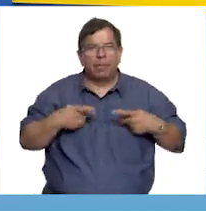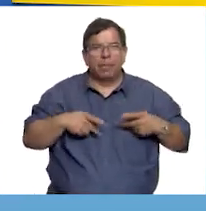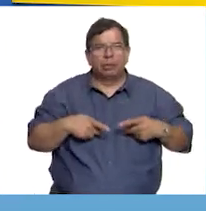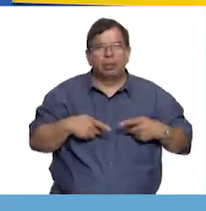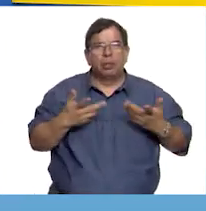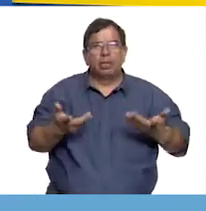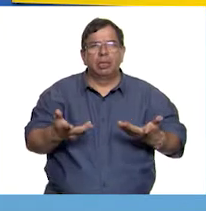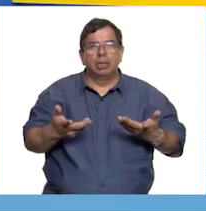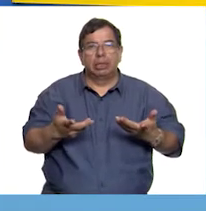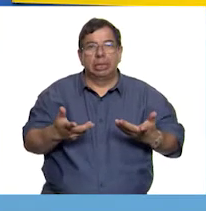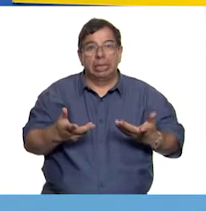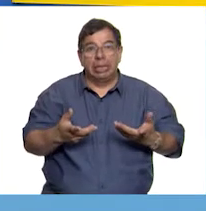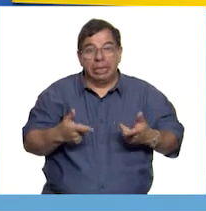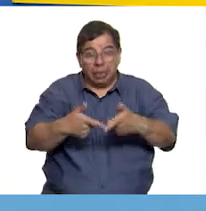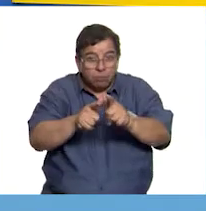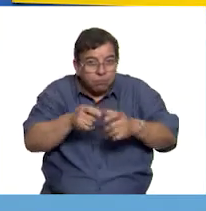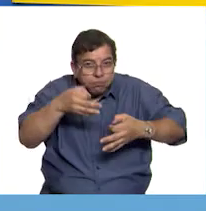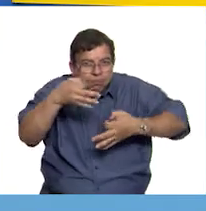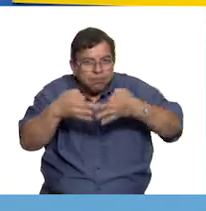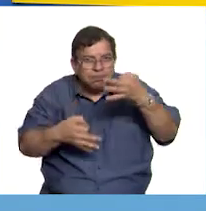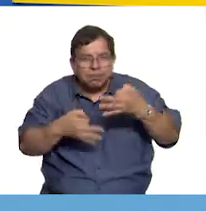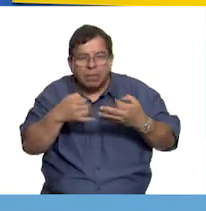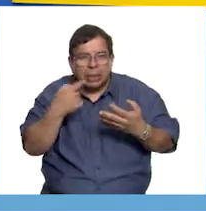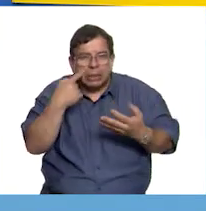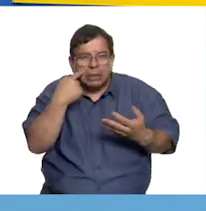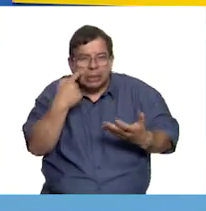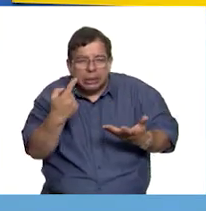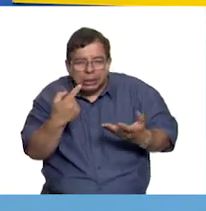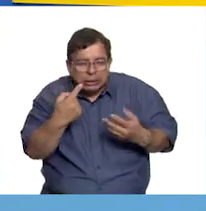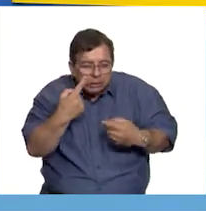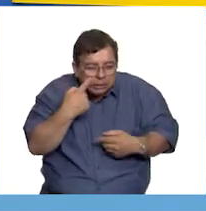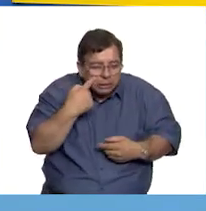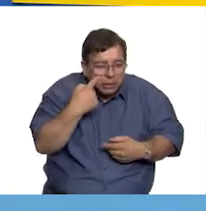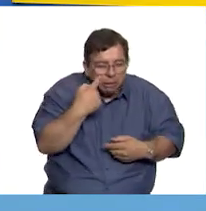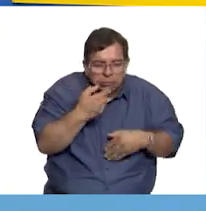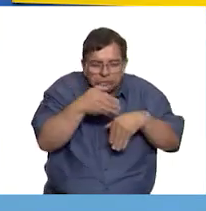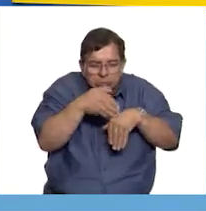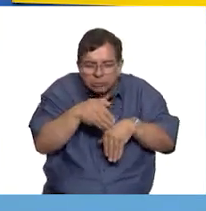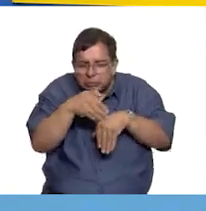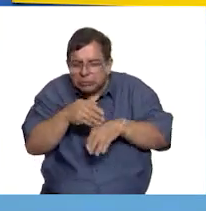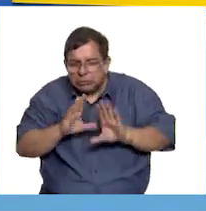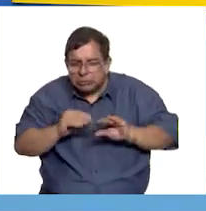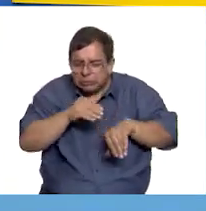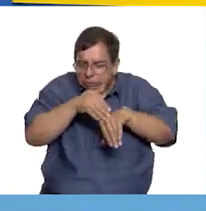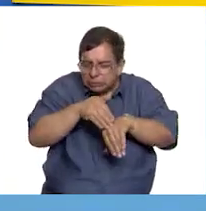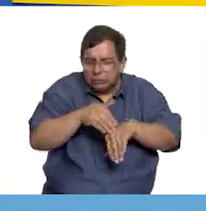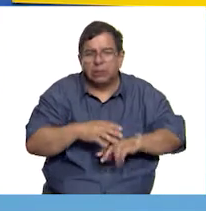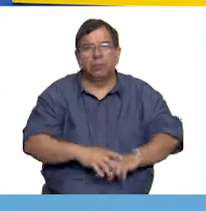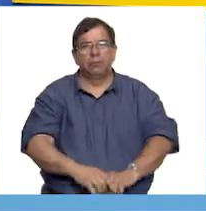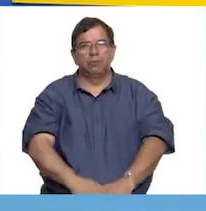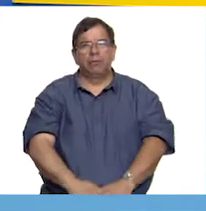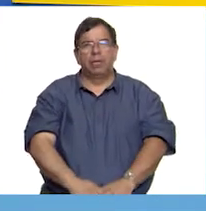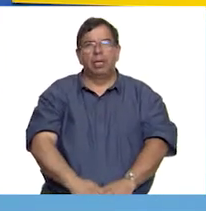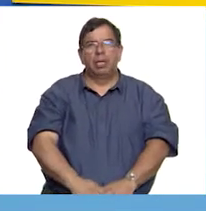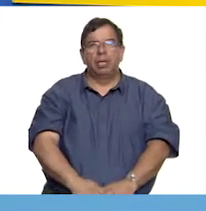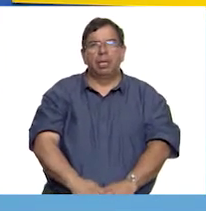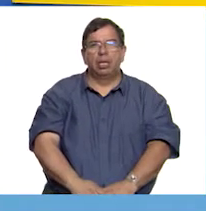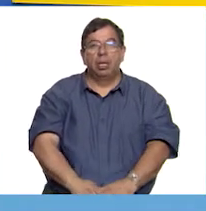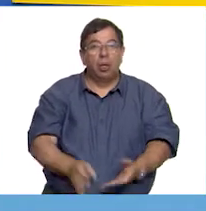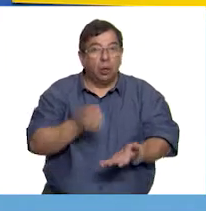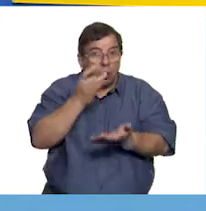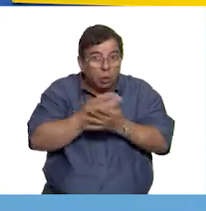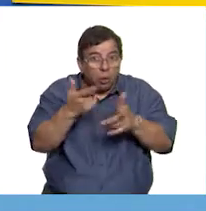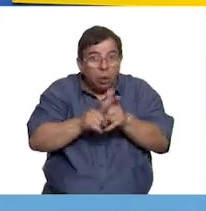que gracias a la Inquisición estaba al pendiente de que se siguieran sus enseñanzas. Pero no solo era la